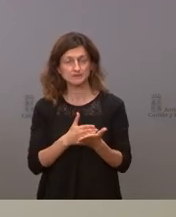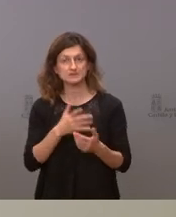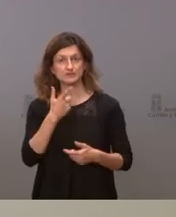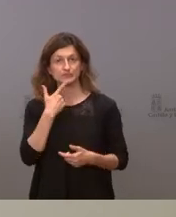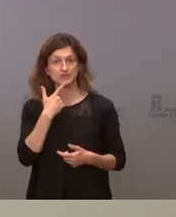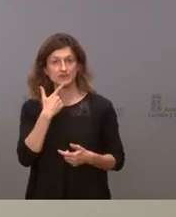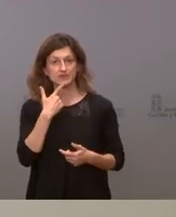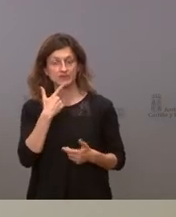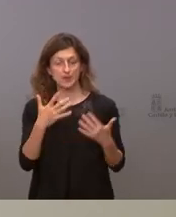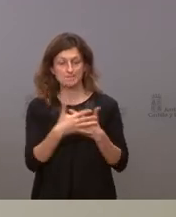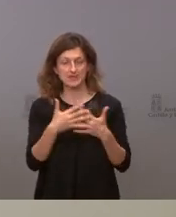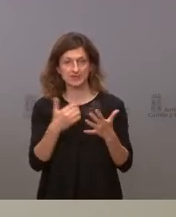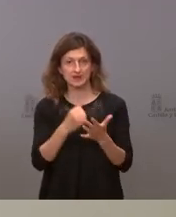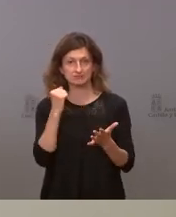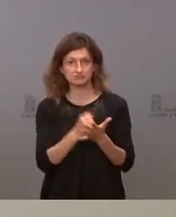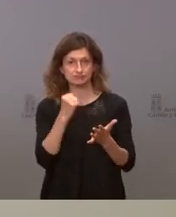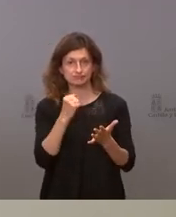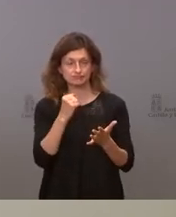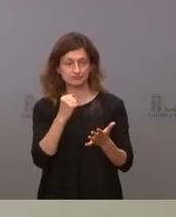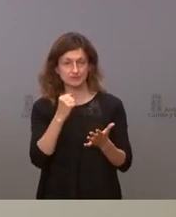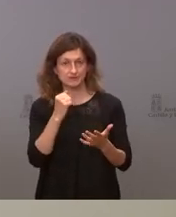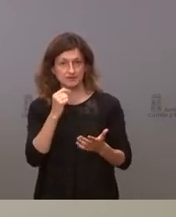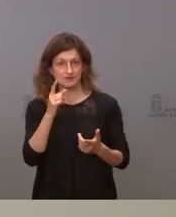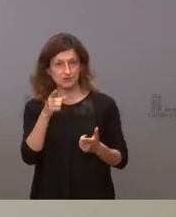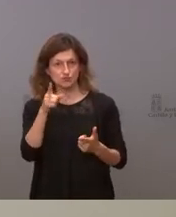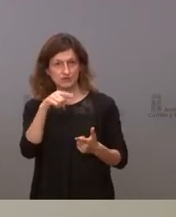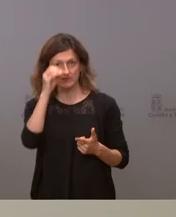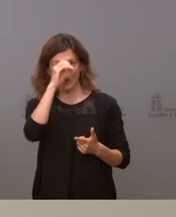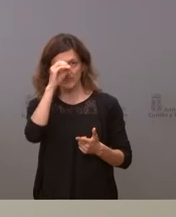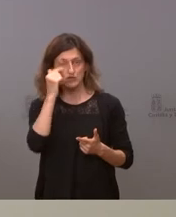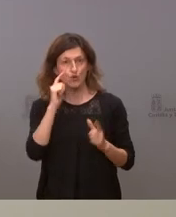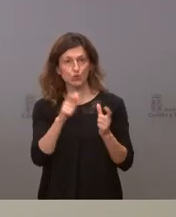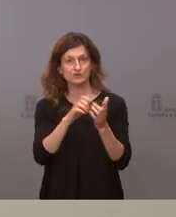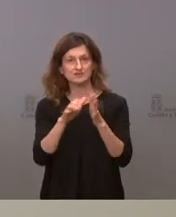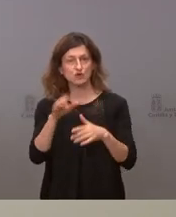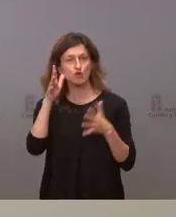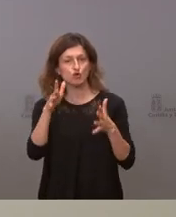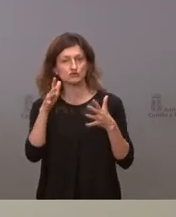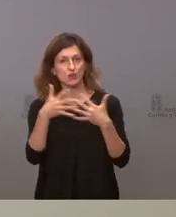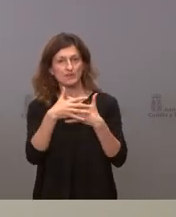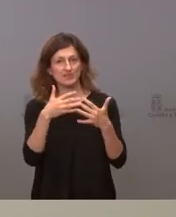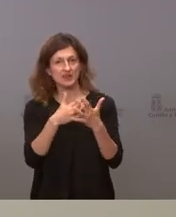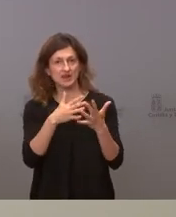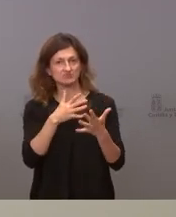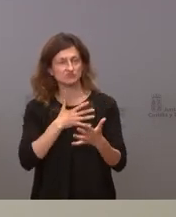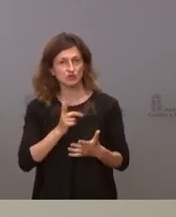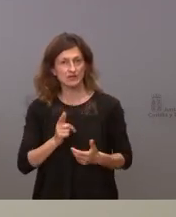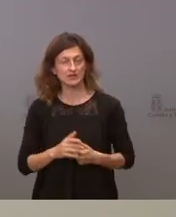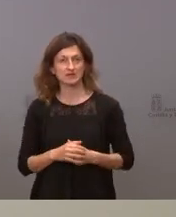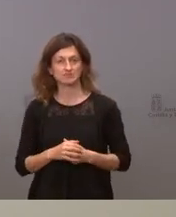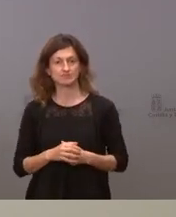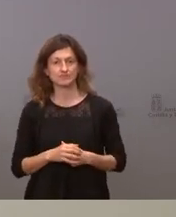que combinarlas aumentaba la inmunidad yo no sé si la Junta se replantea su consejo de no mezclar las vacunas y también